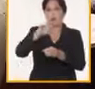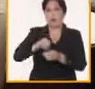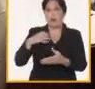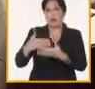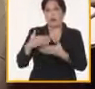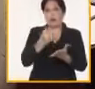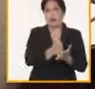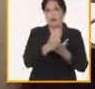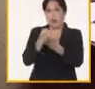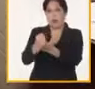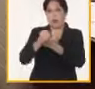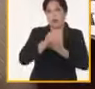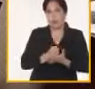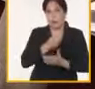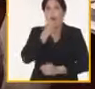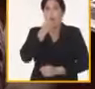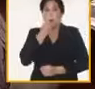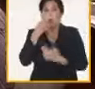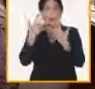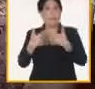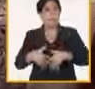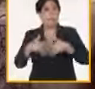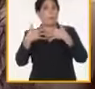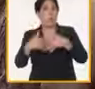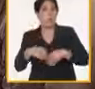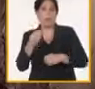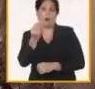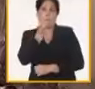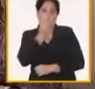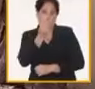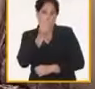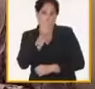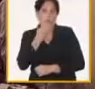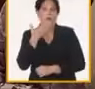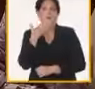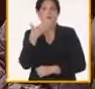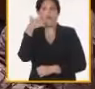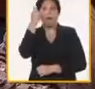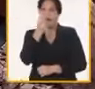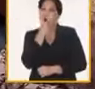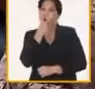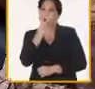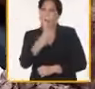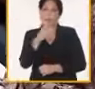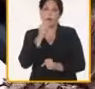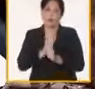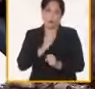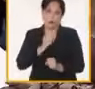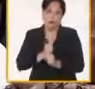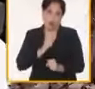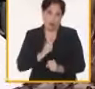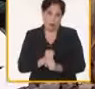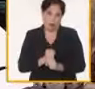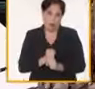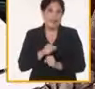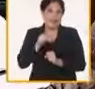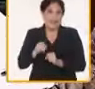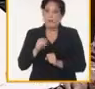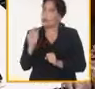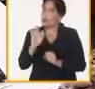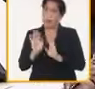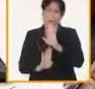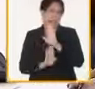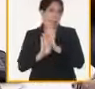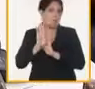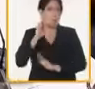cooperativas con posibilidades de producir alimentos y mejorar la atención a sus trabajadores, asunto que no ha avanzado